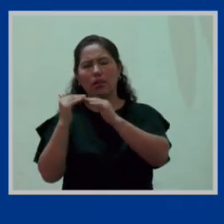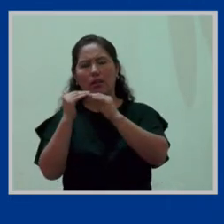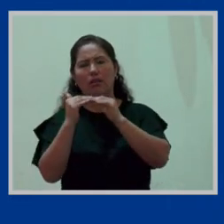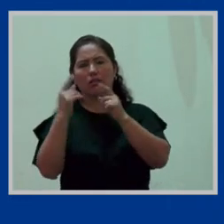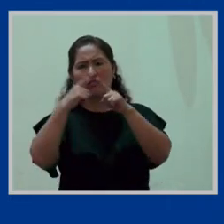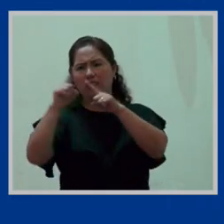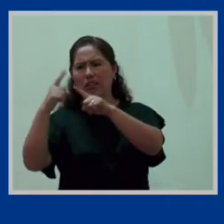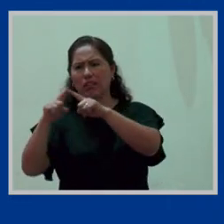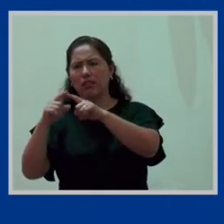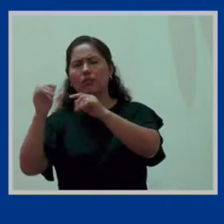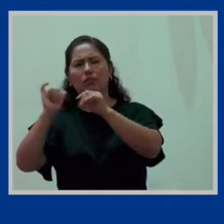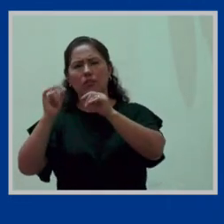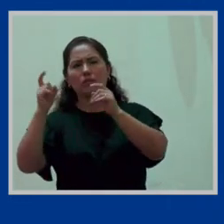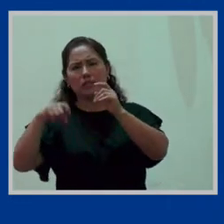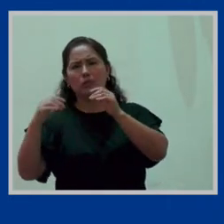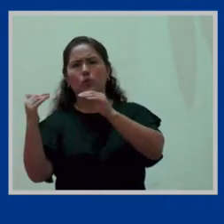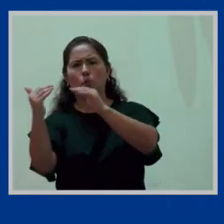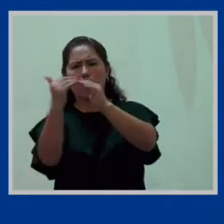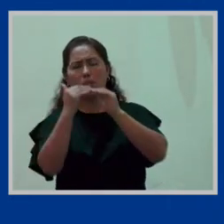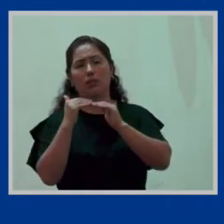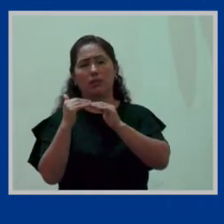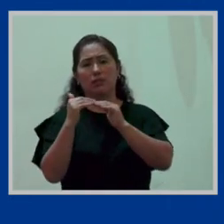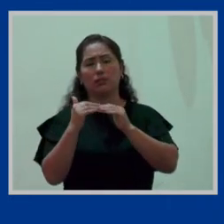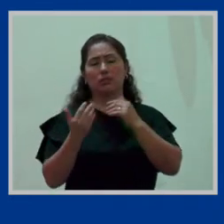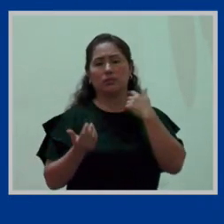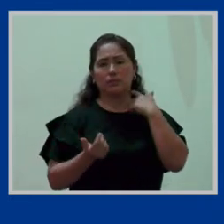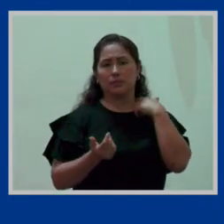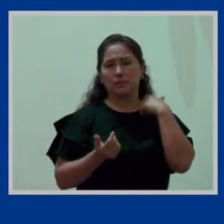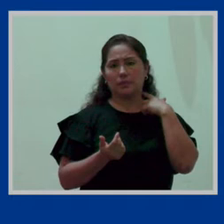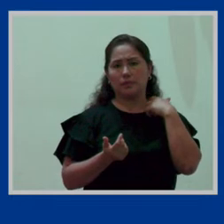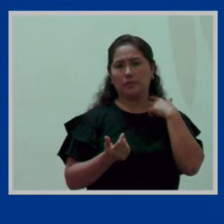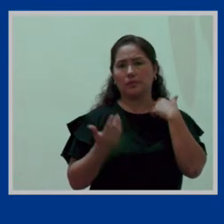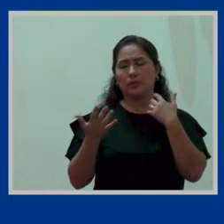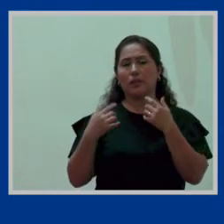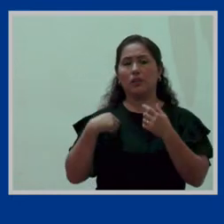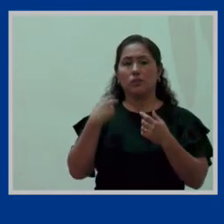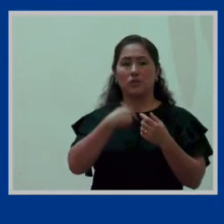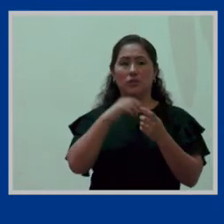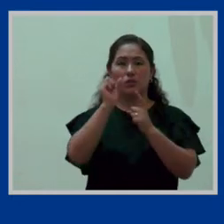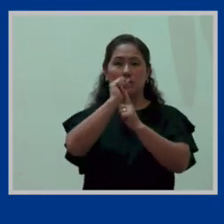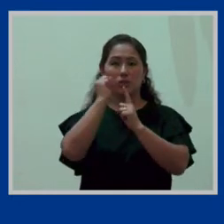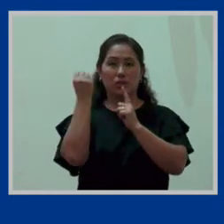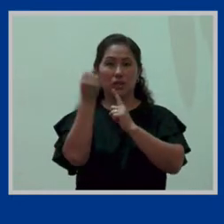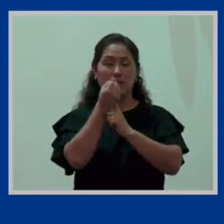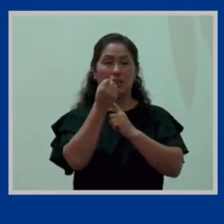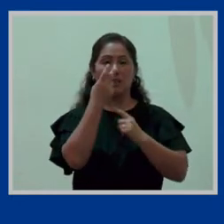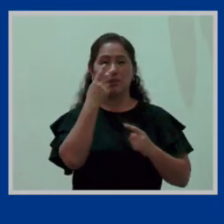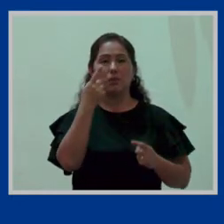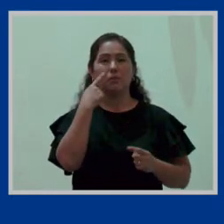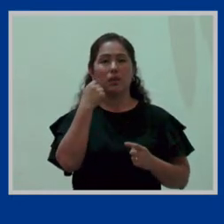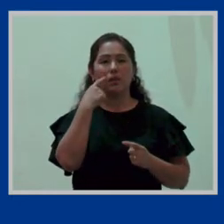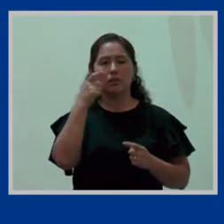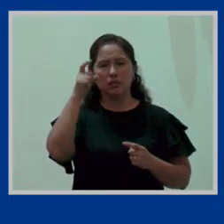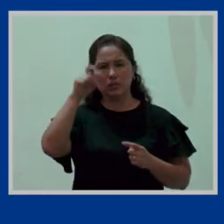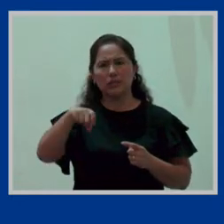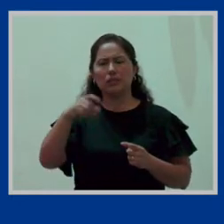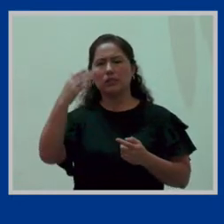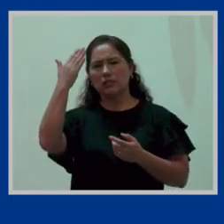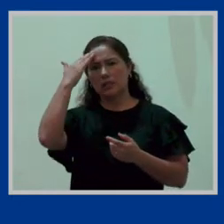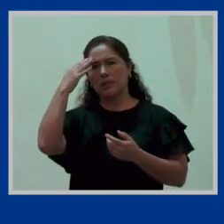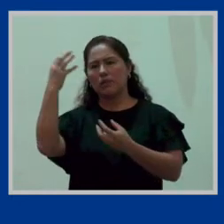Sí, señor. Sí, señor. Es decir, en nuestra sociedad, los varones tenemos que tener más información